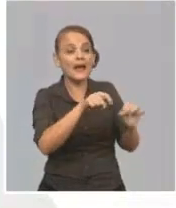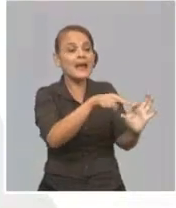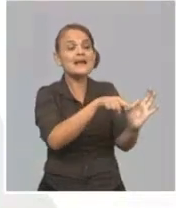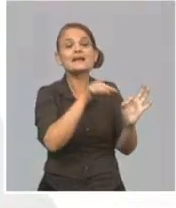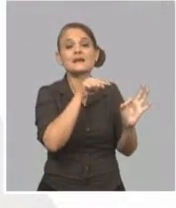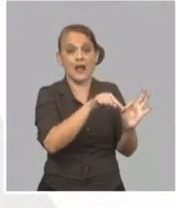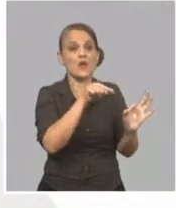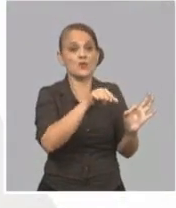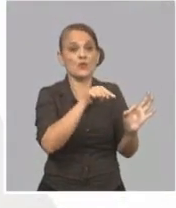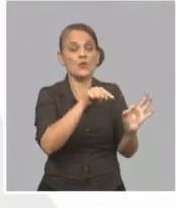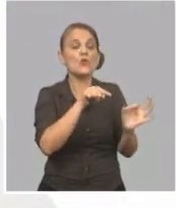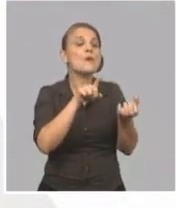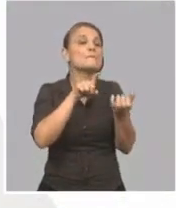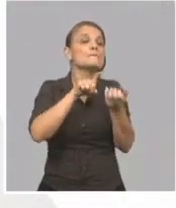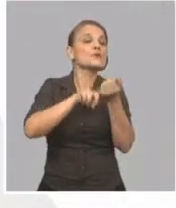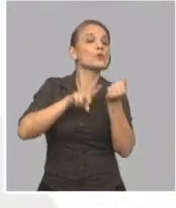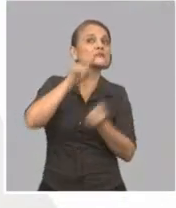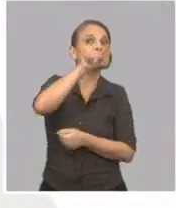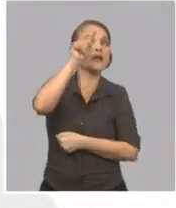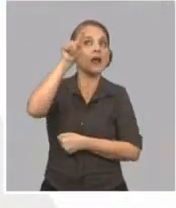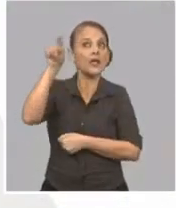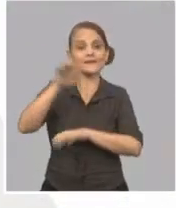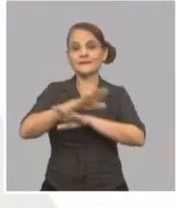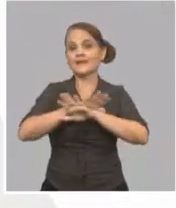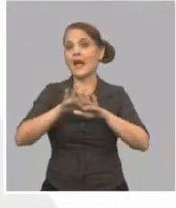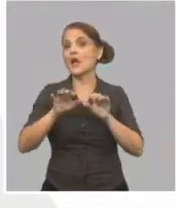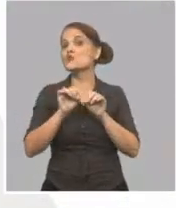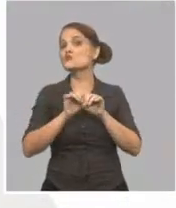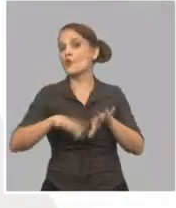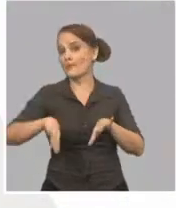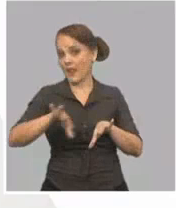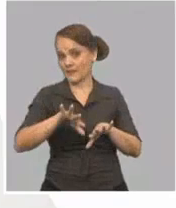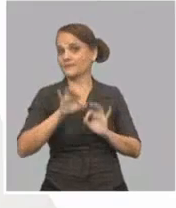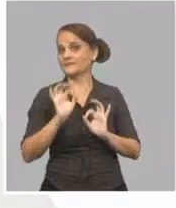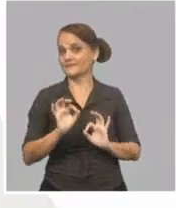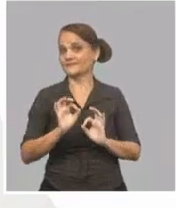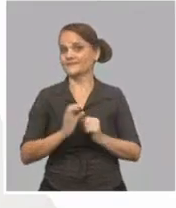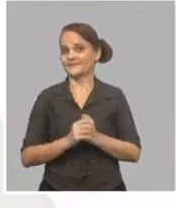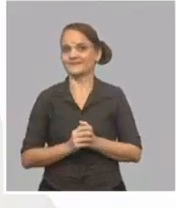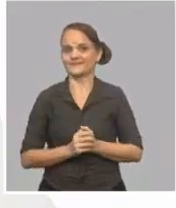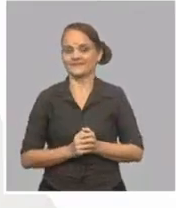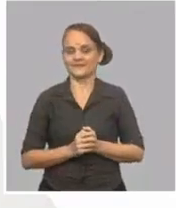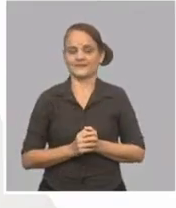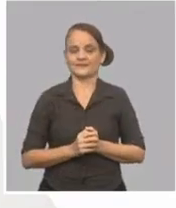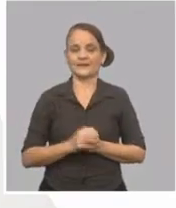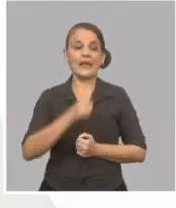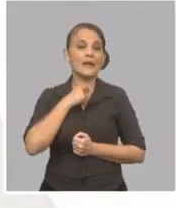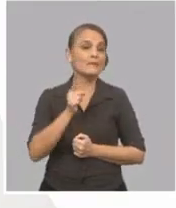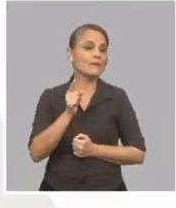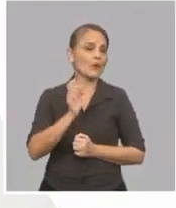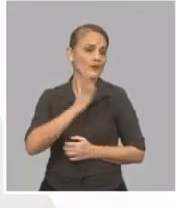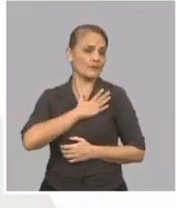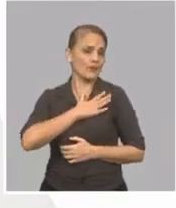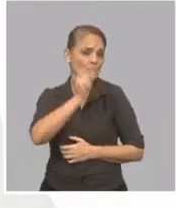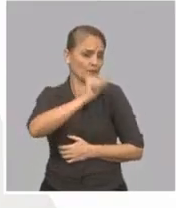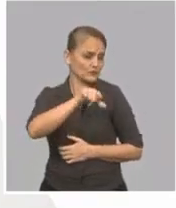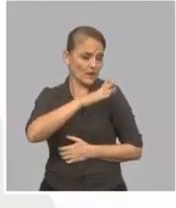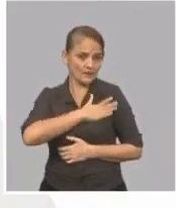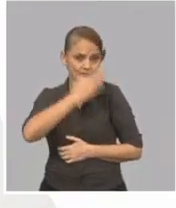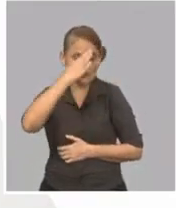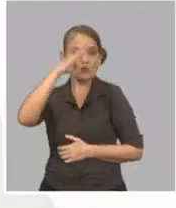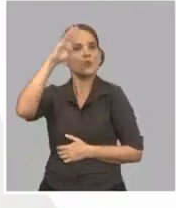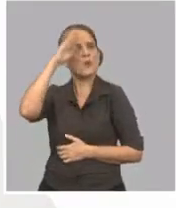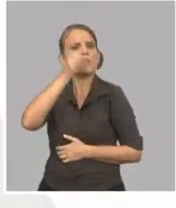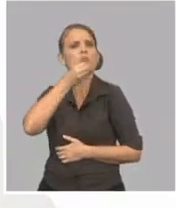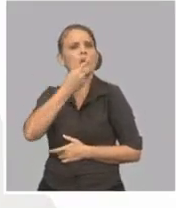territorios que estén en la nueva normalidad. O sea, que nosotros... Cayo Santa María... Con esto se reabre también que el mercado interno puede empezar a